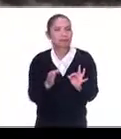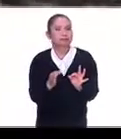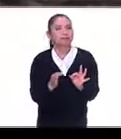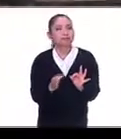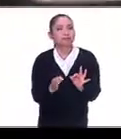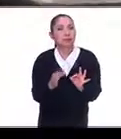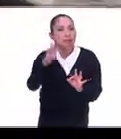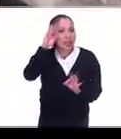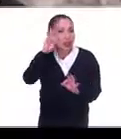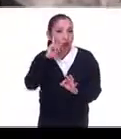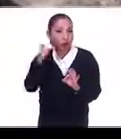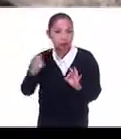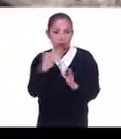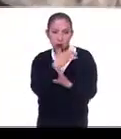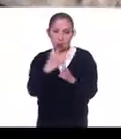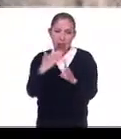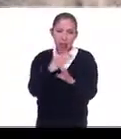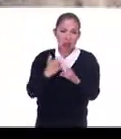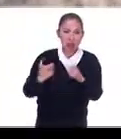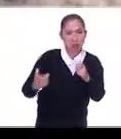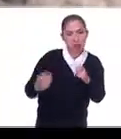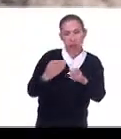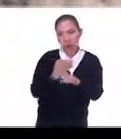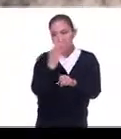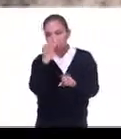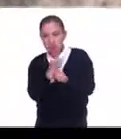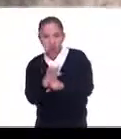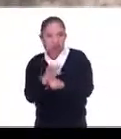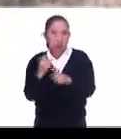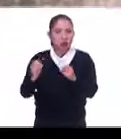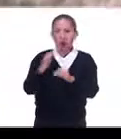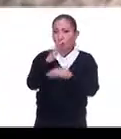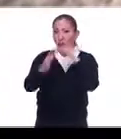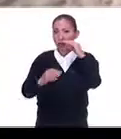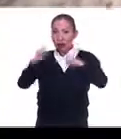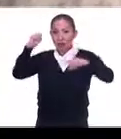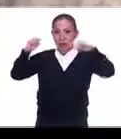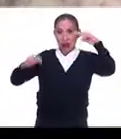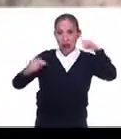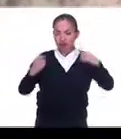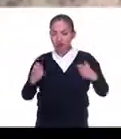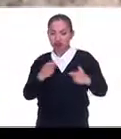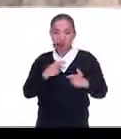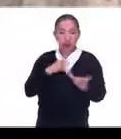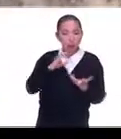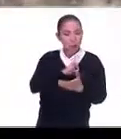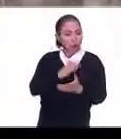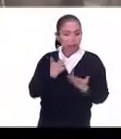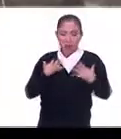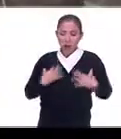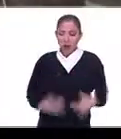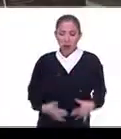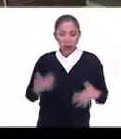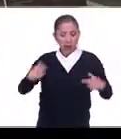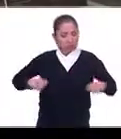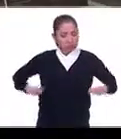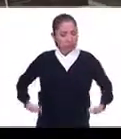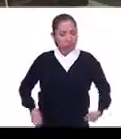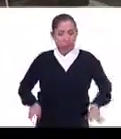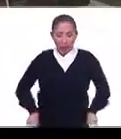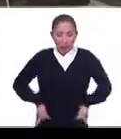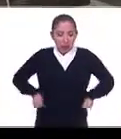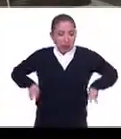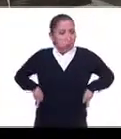señoras de la clase media alta, señoras de todas las clases, ¿se pueden poner un huipil con un